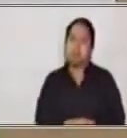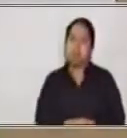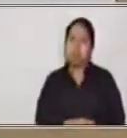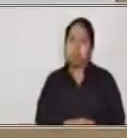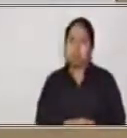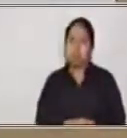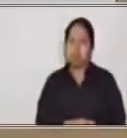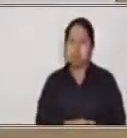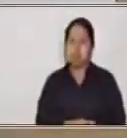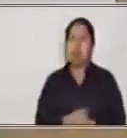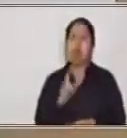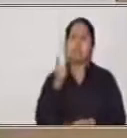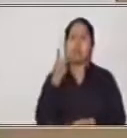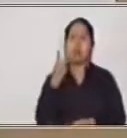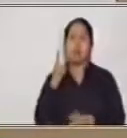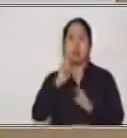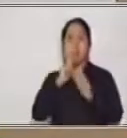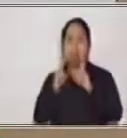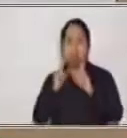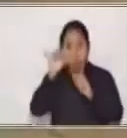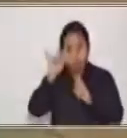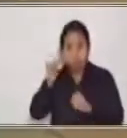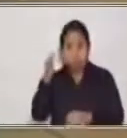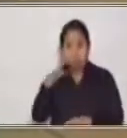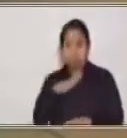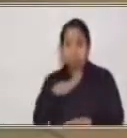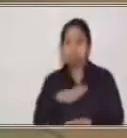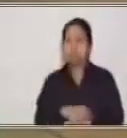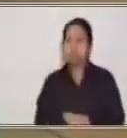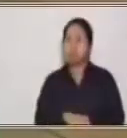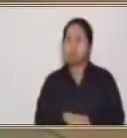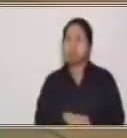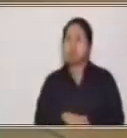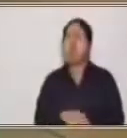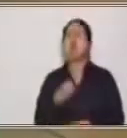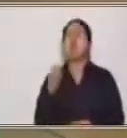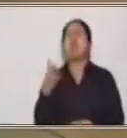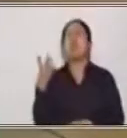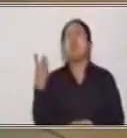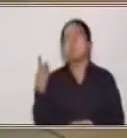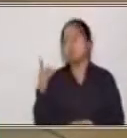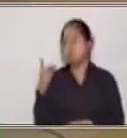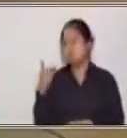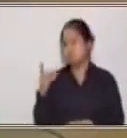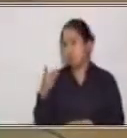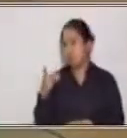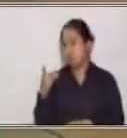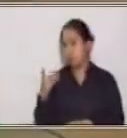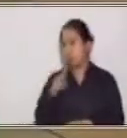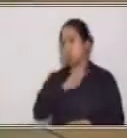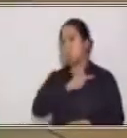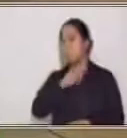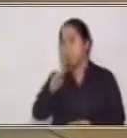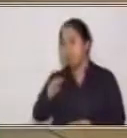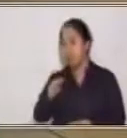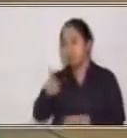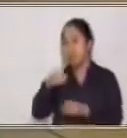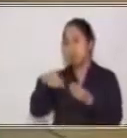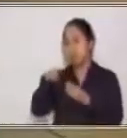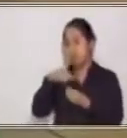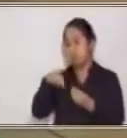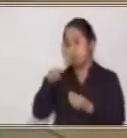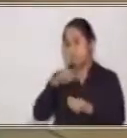la primera pregunta ya la tenemos, entonces, ¿Cuántos dólares debe enviar el señor García para su familia,